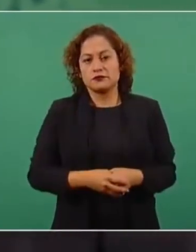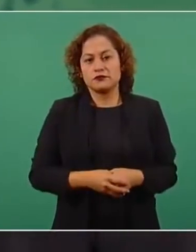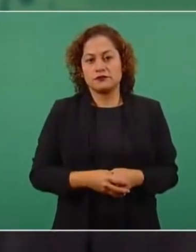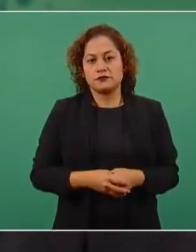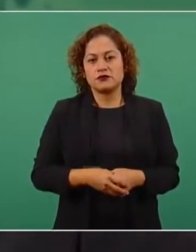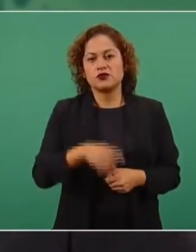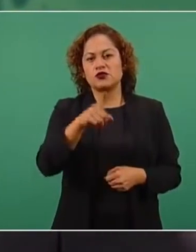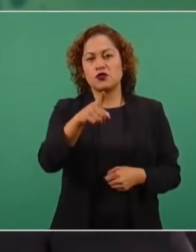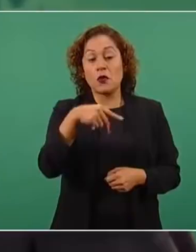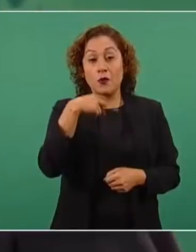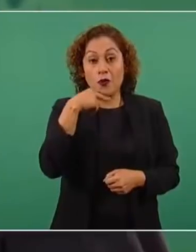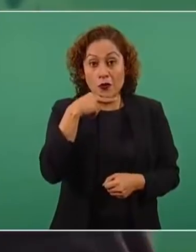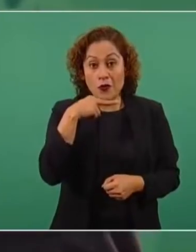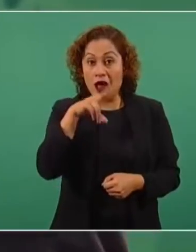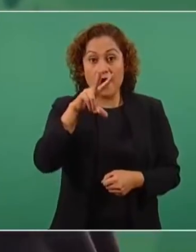justifica los medios.